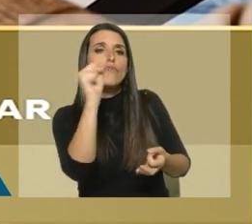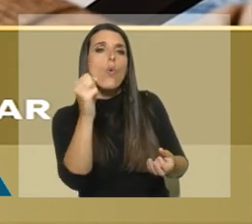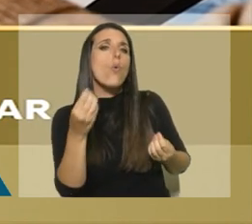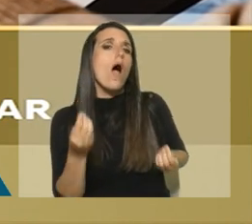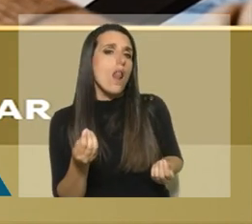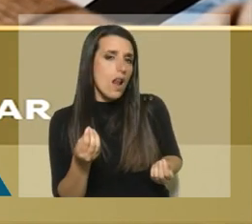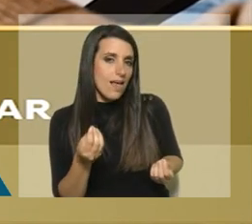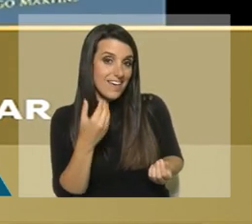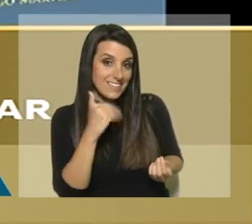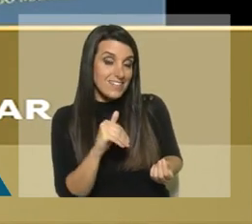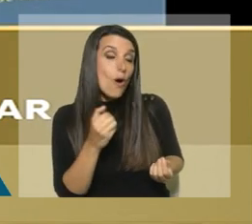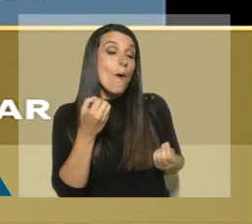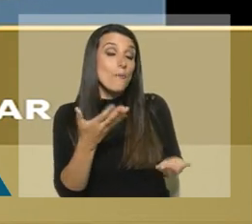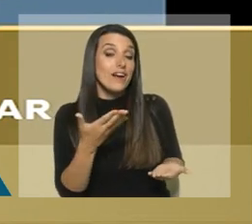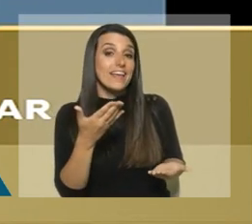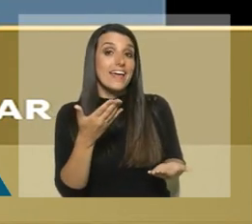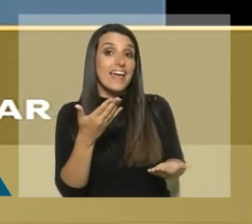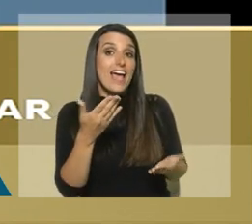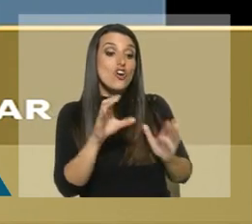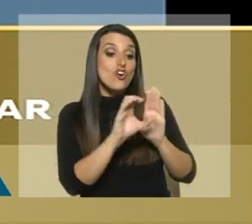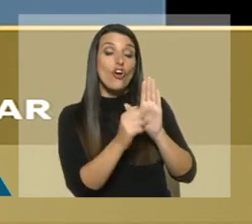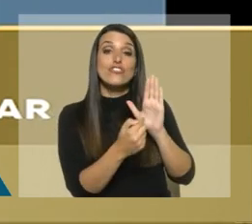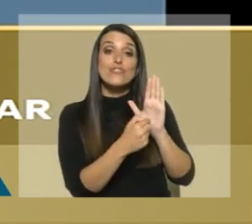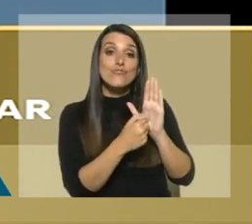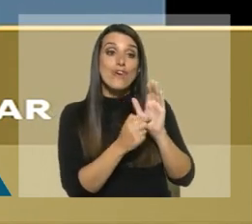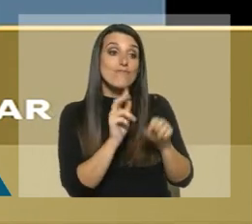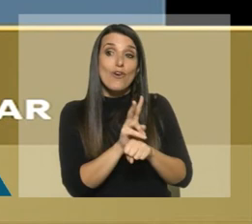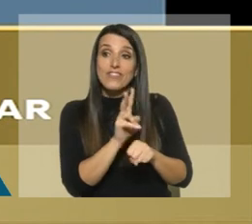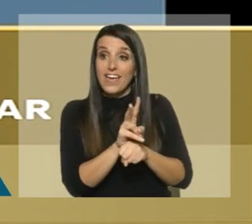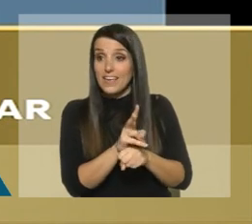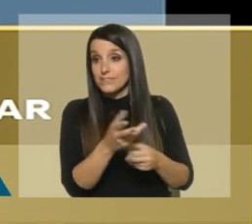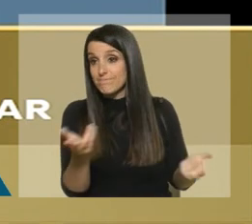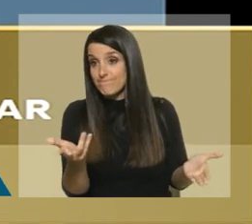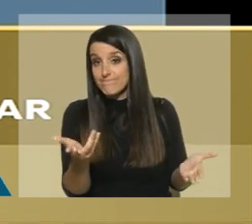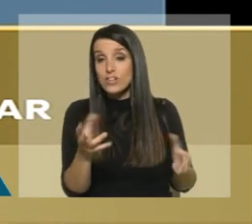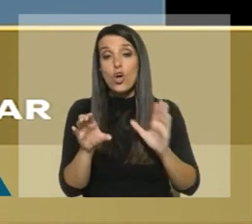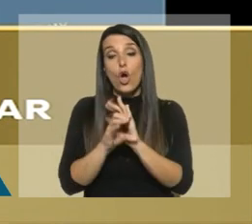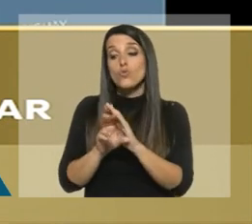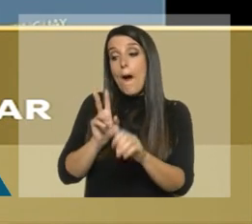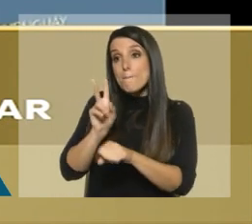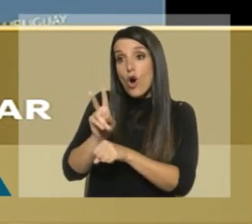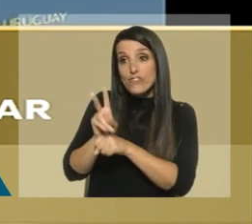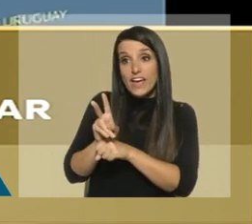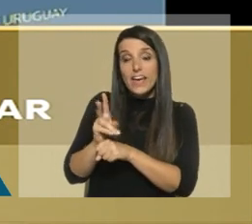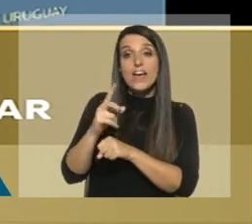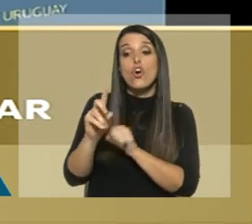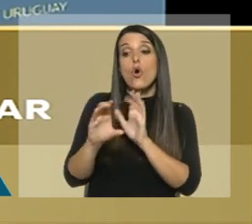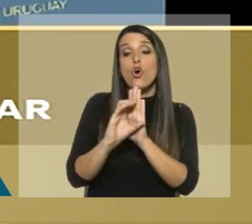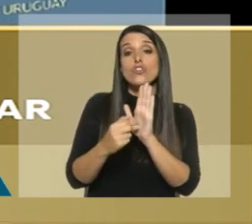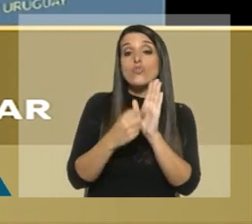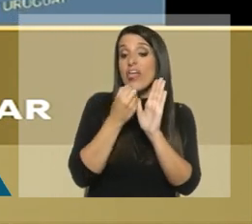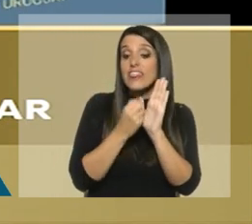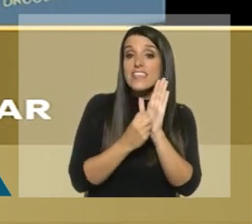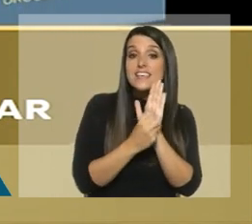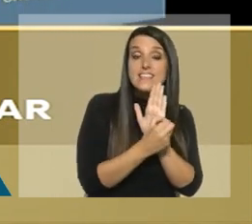que partamos de la lógica de que la Constitución los protege. Y si la Constitución los protege, la propia Constitución dice